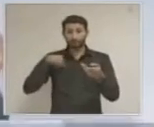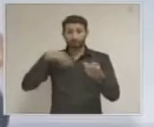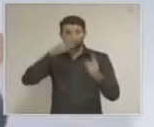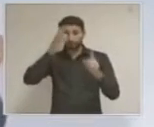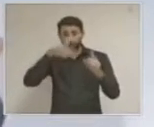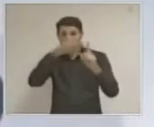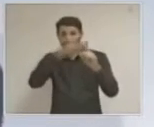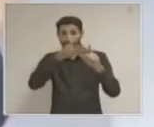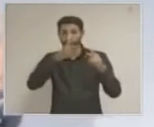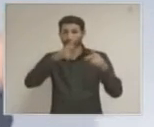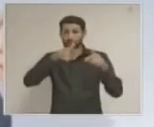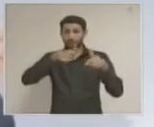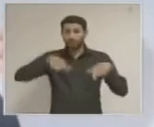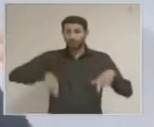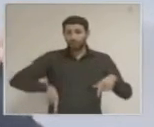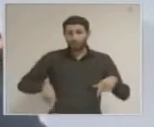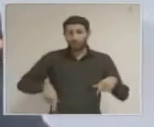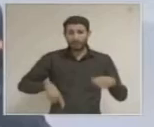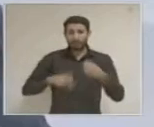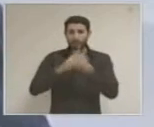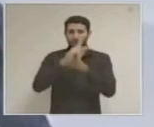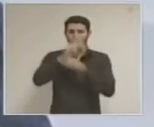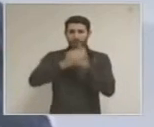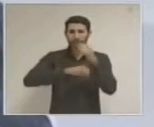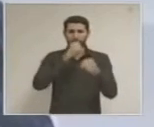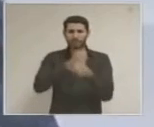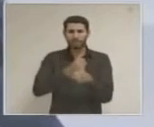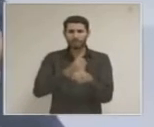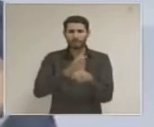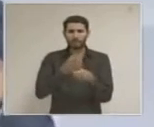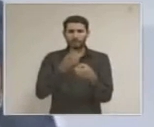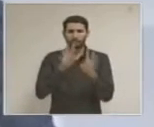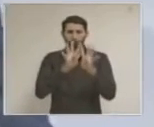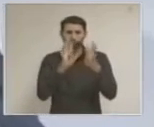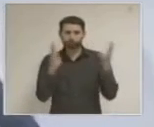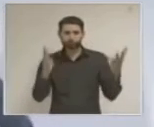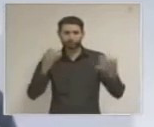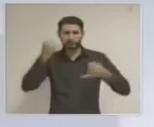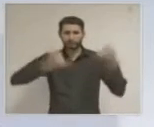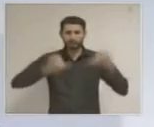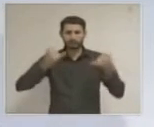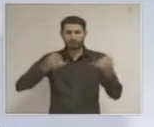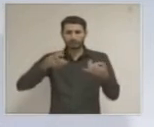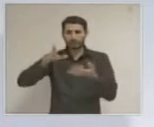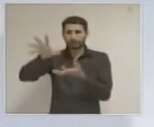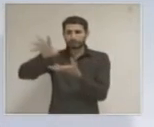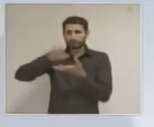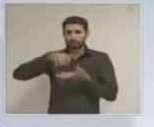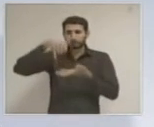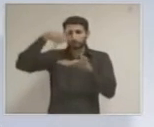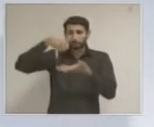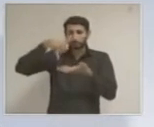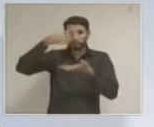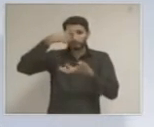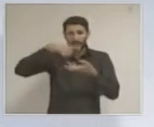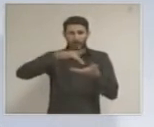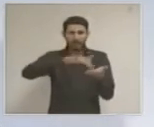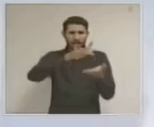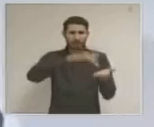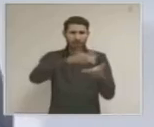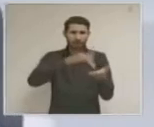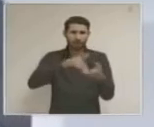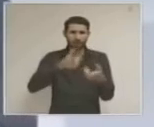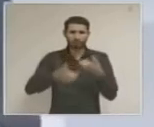gobierno. El año próximo, con el apoyo de los diputados que están hoy discutiendo la iniciativa de presupuesto que he mandado al Congreso de Jalisco,